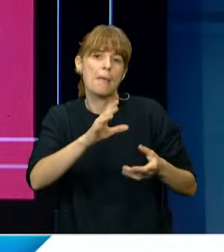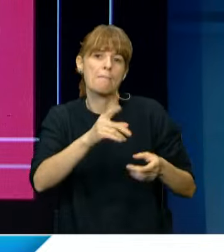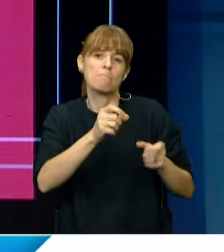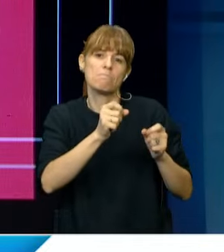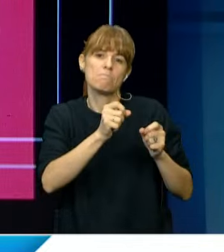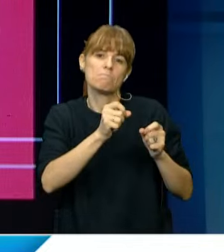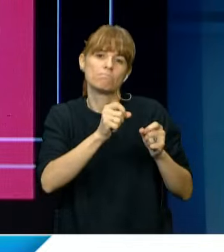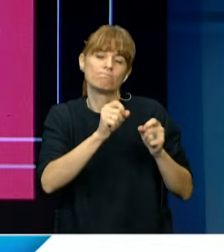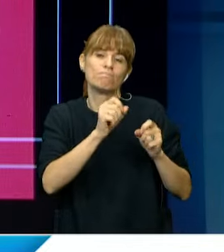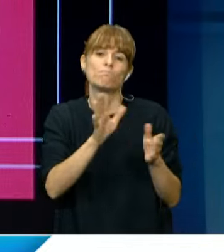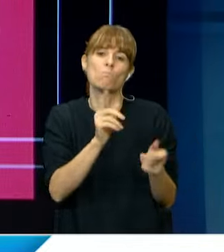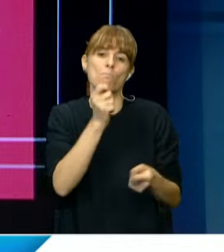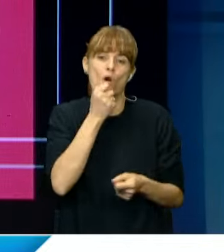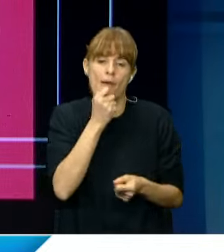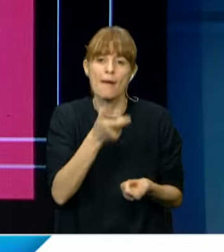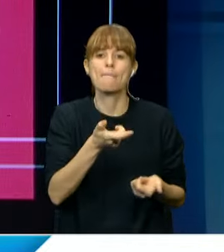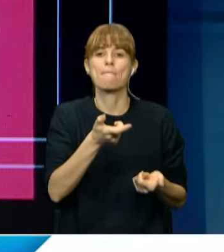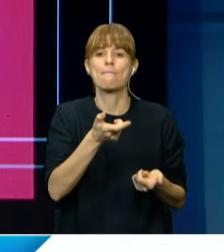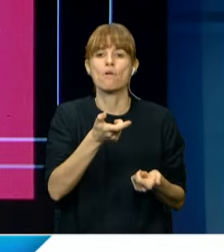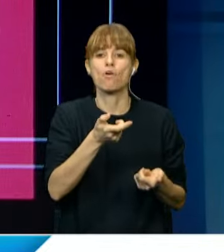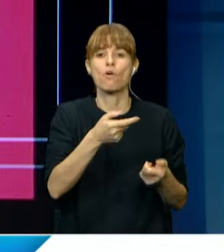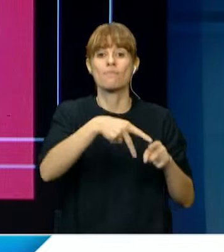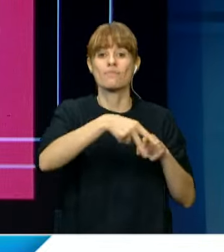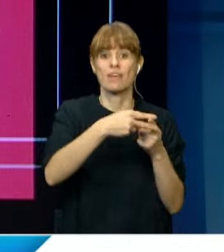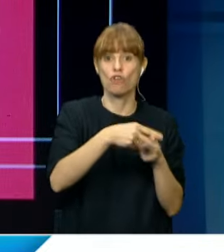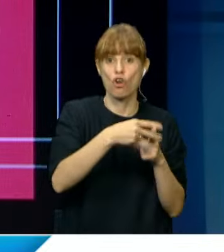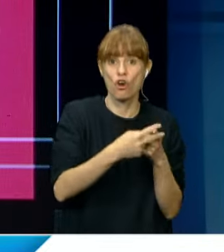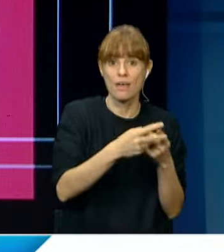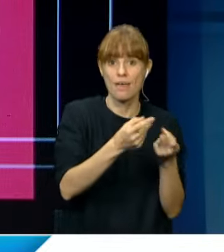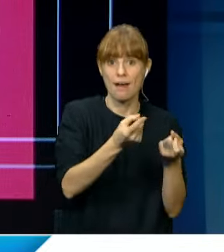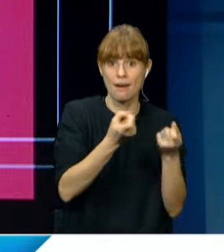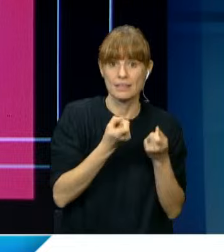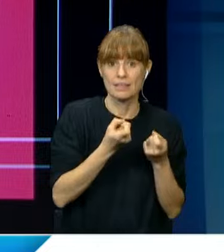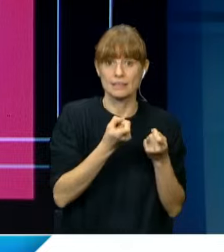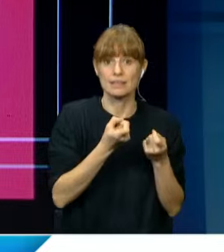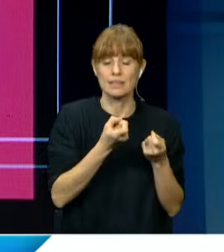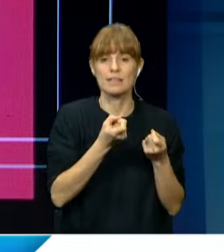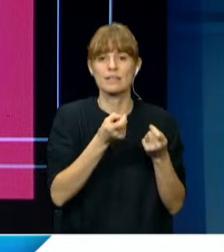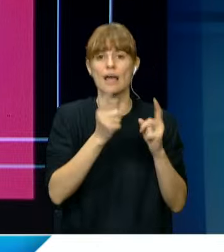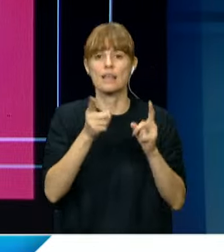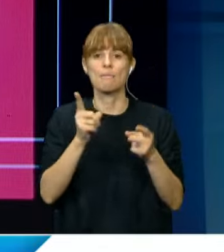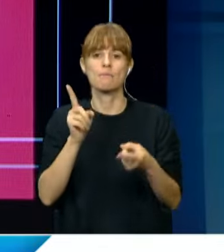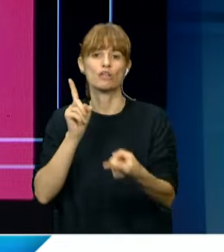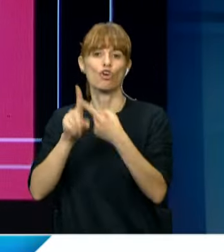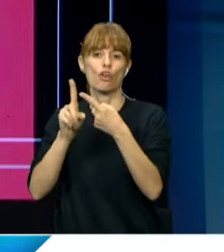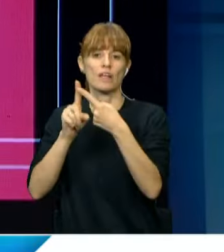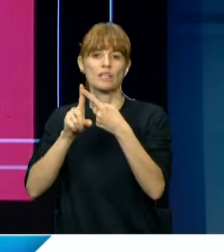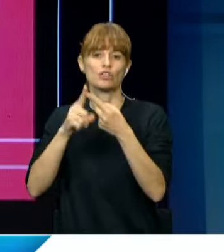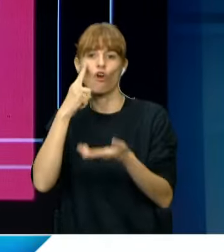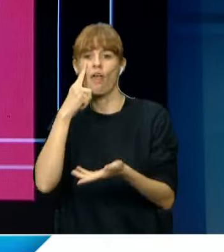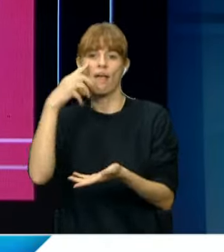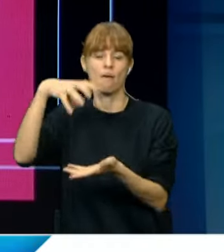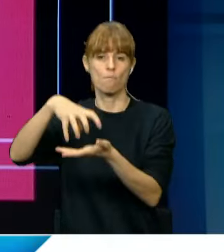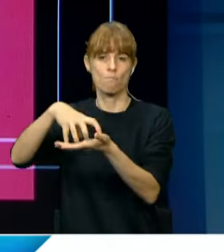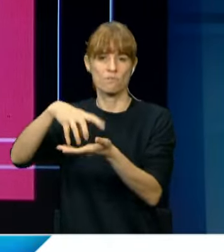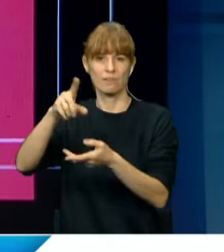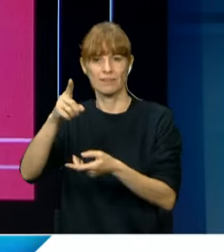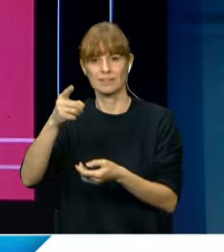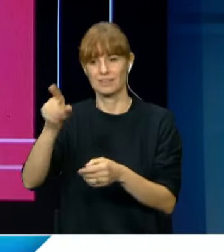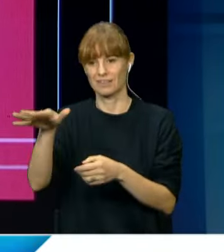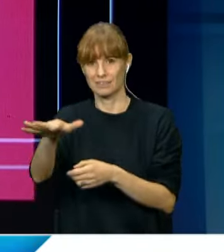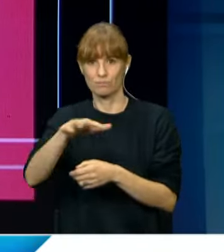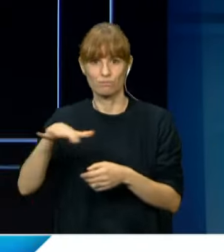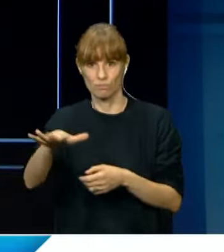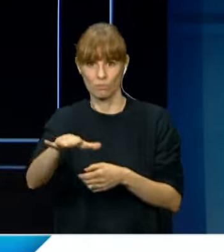como la utilización de tecnología y la coordinación con las intendencias locales. En otro